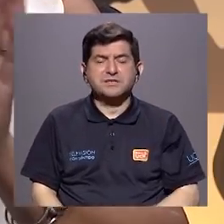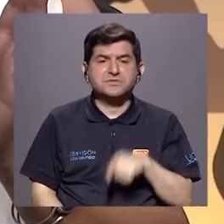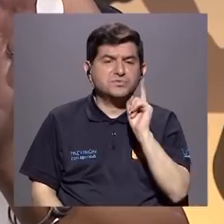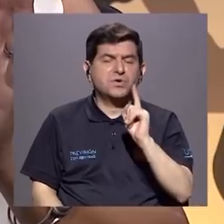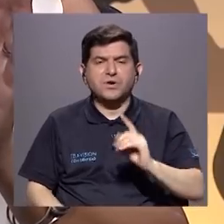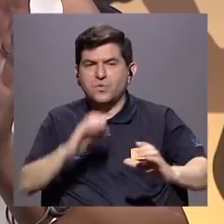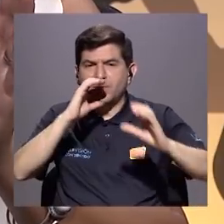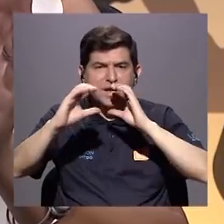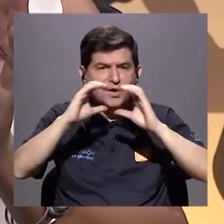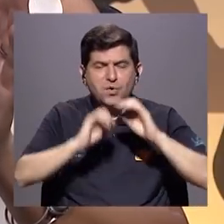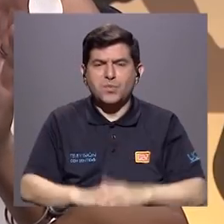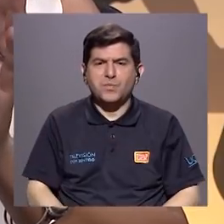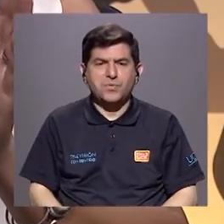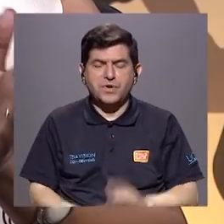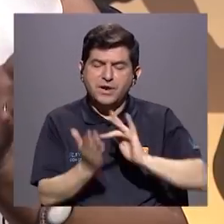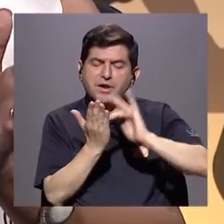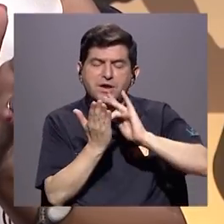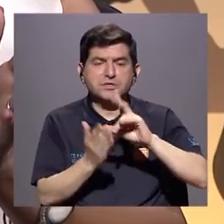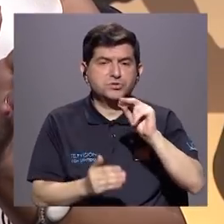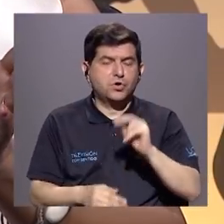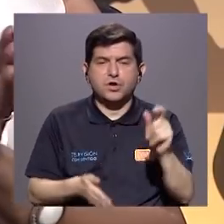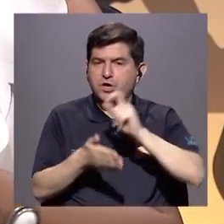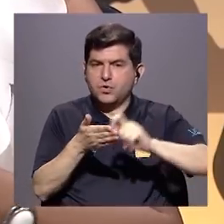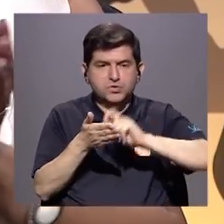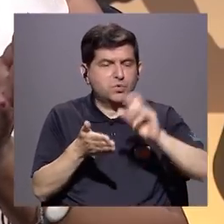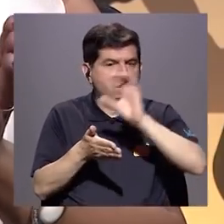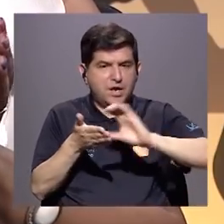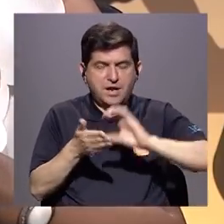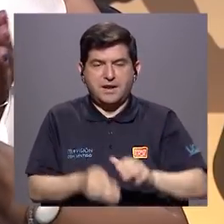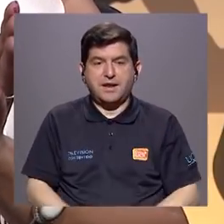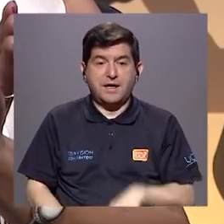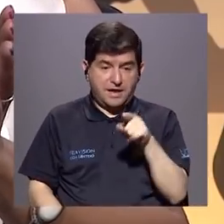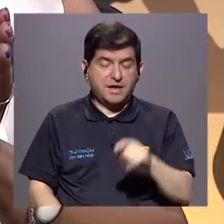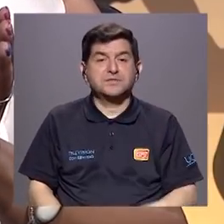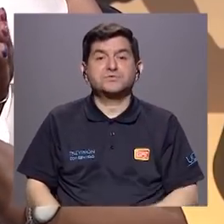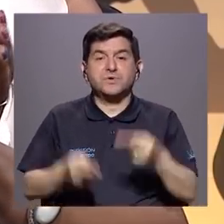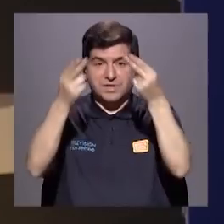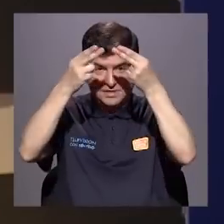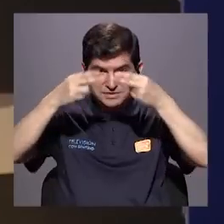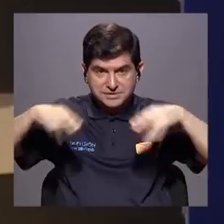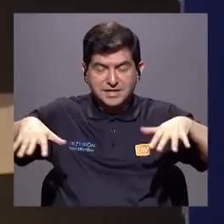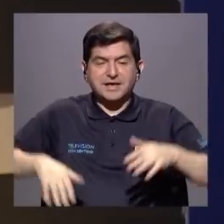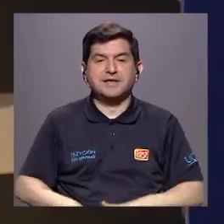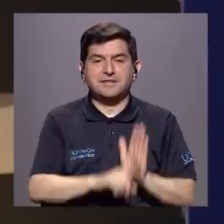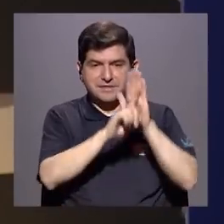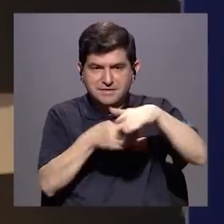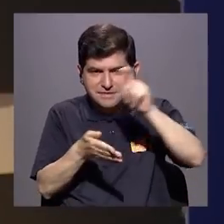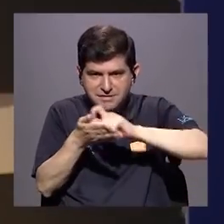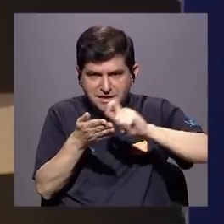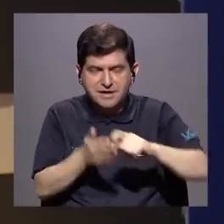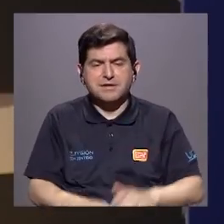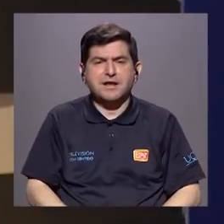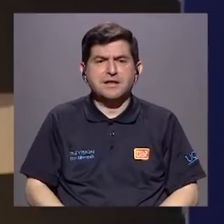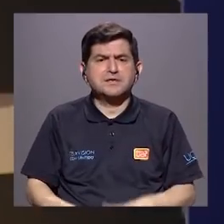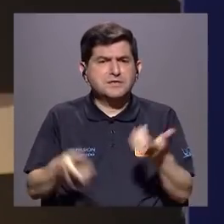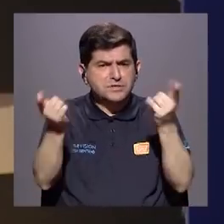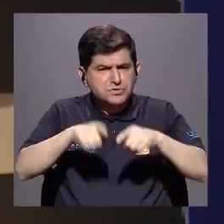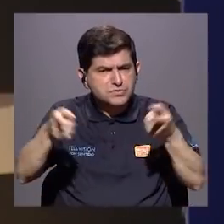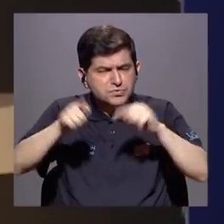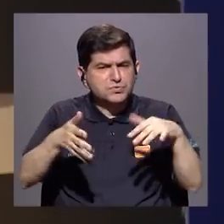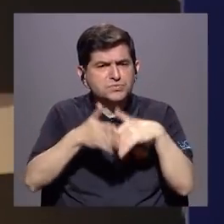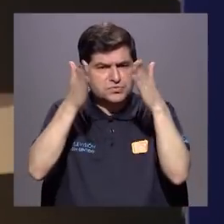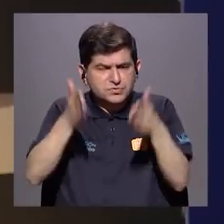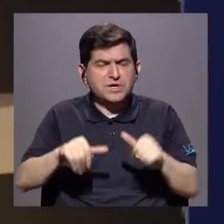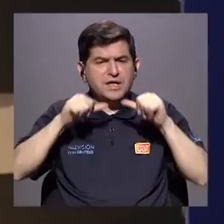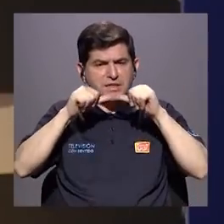el chat y no es del colegio o no es de la escuela. Entonces no es bullying, es cyberbullying. Fíjese en la dinámica, si está pasando entre sus estudiantes